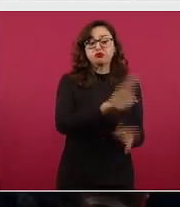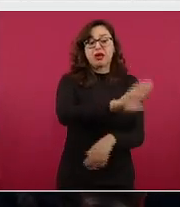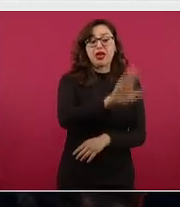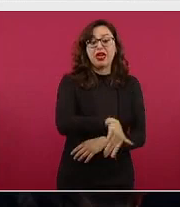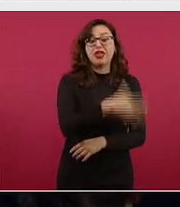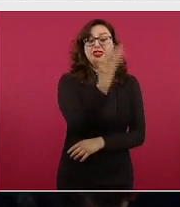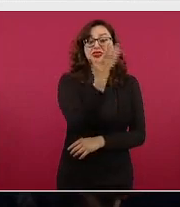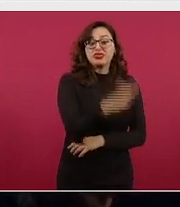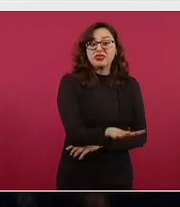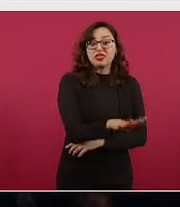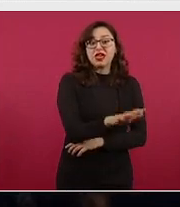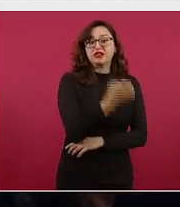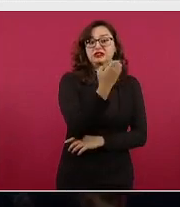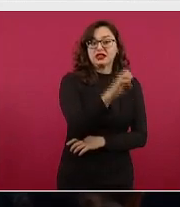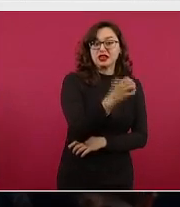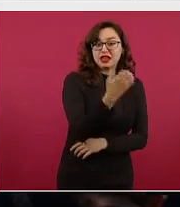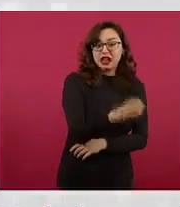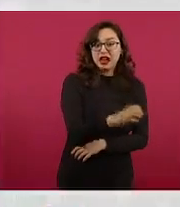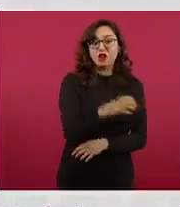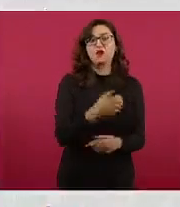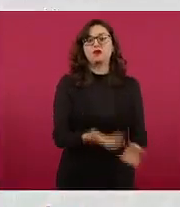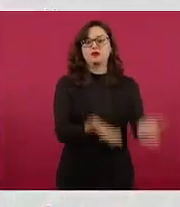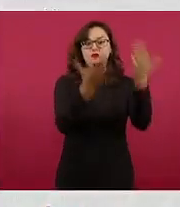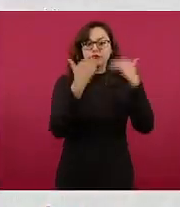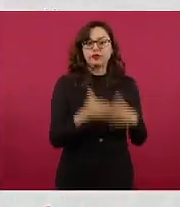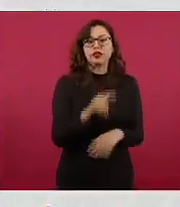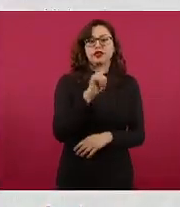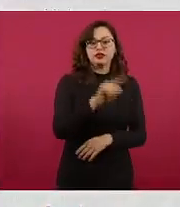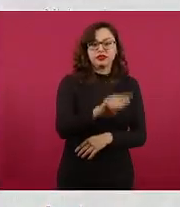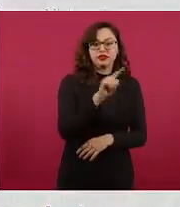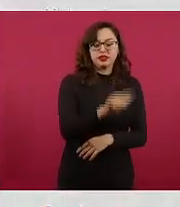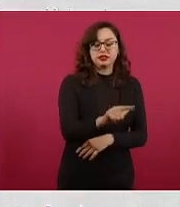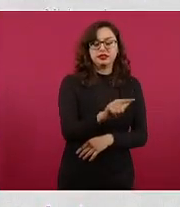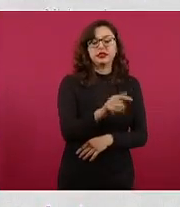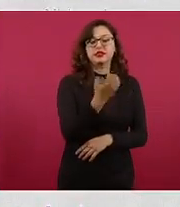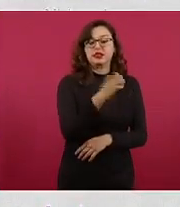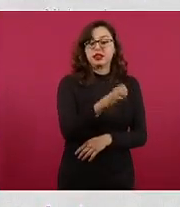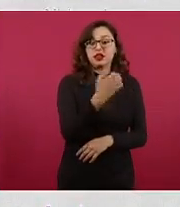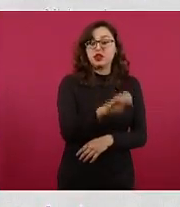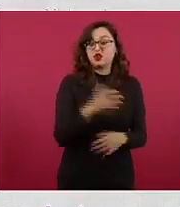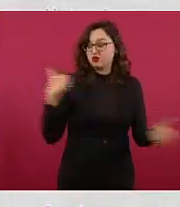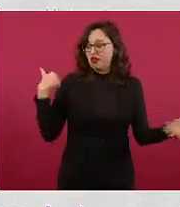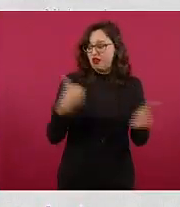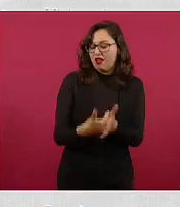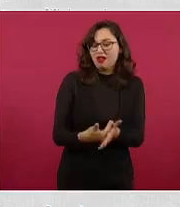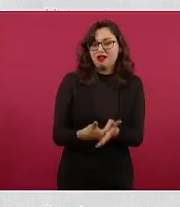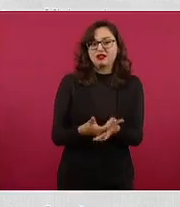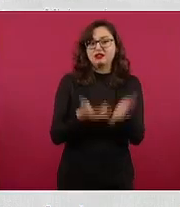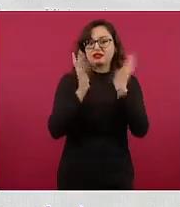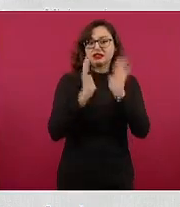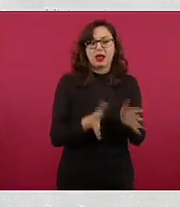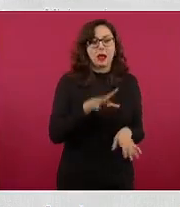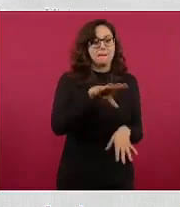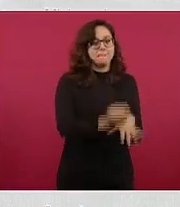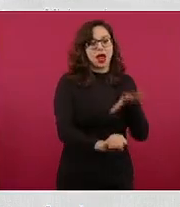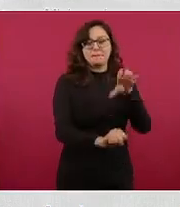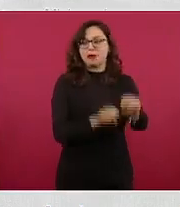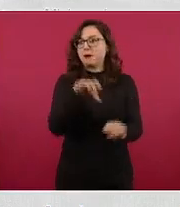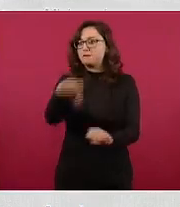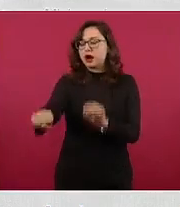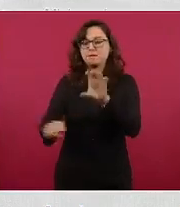de enero del 22 10 detenidos María de Lourdes